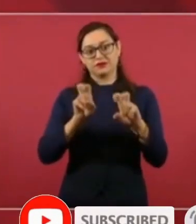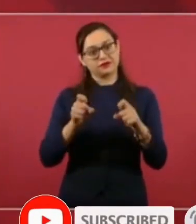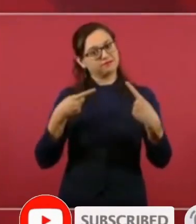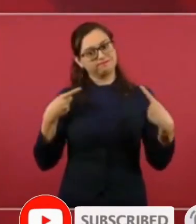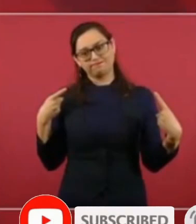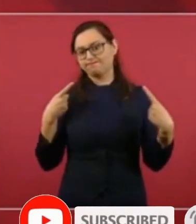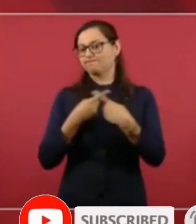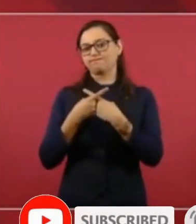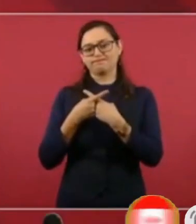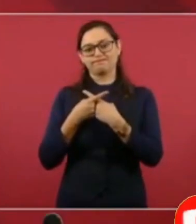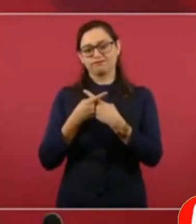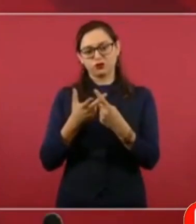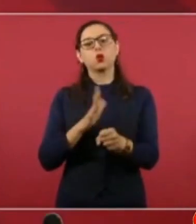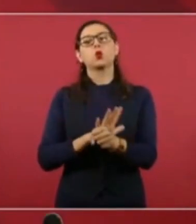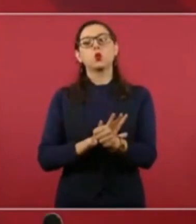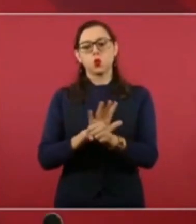en que